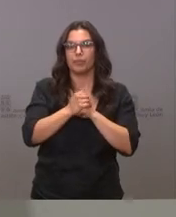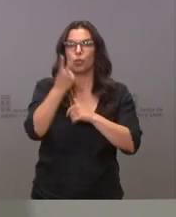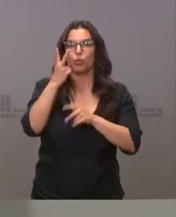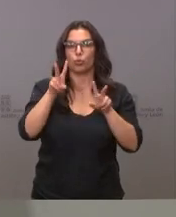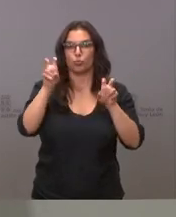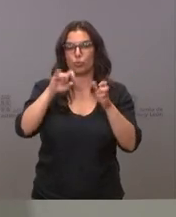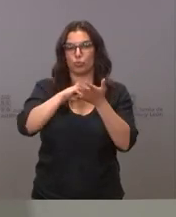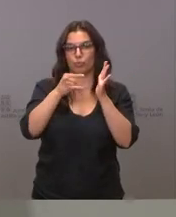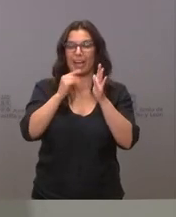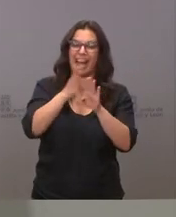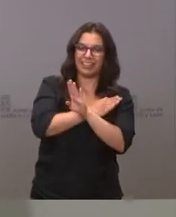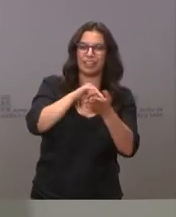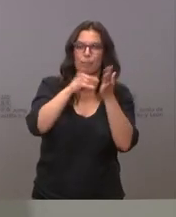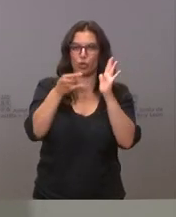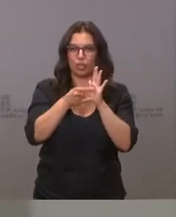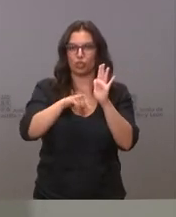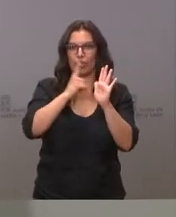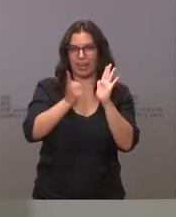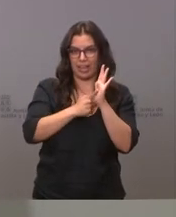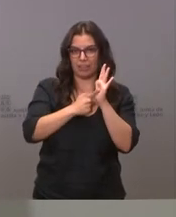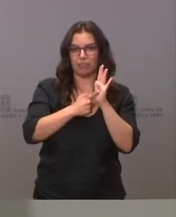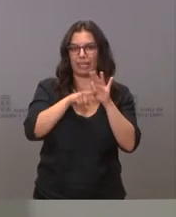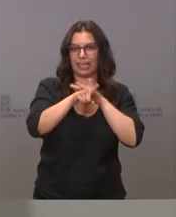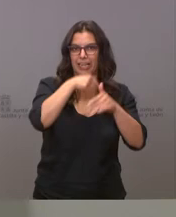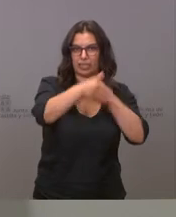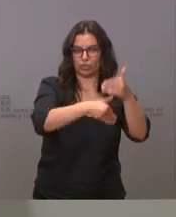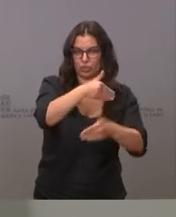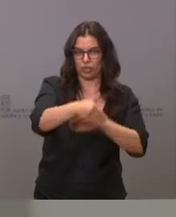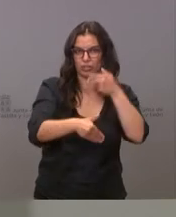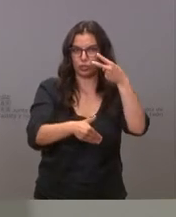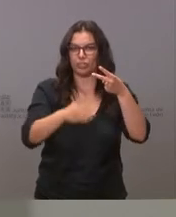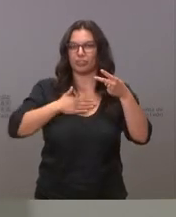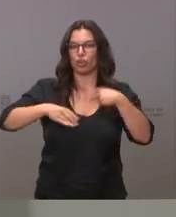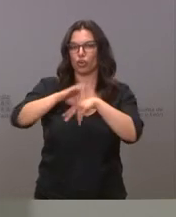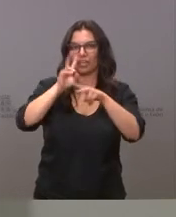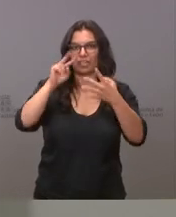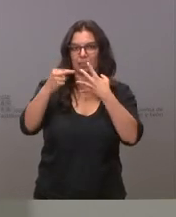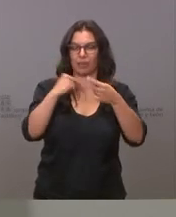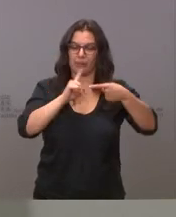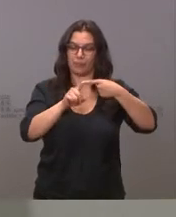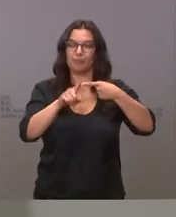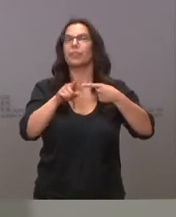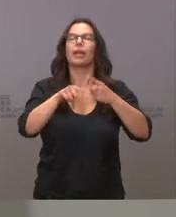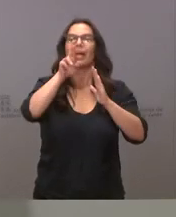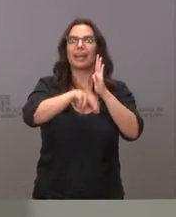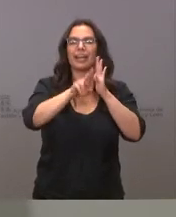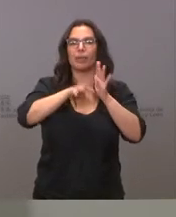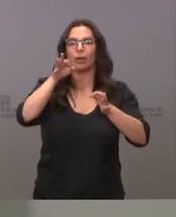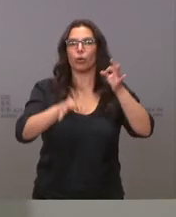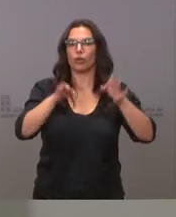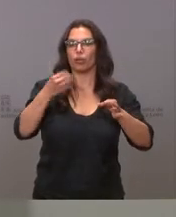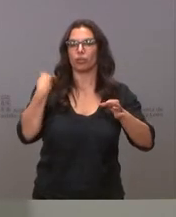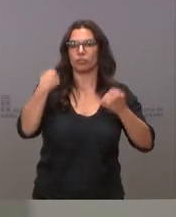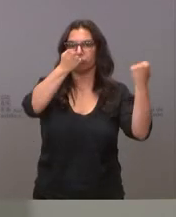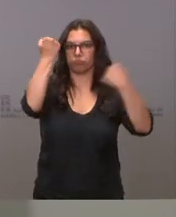de ley de la Consejería de Transparencia, el anteproyecto de ley por el que se regula el régimen jurídico de los altos